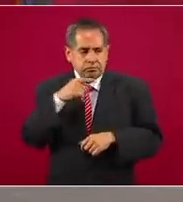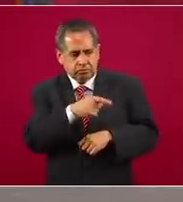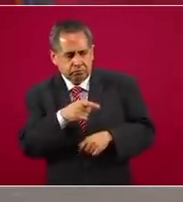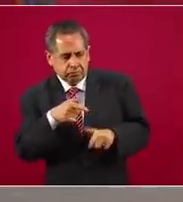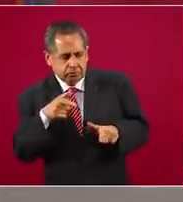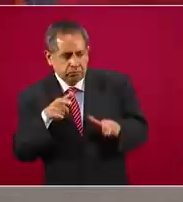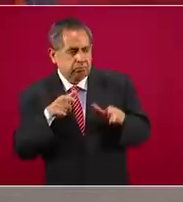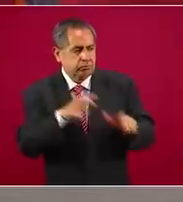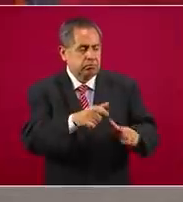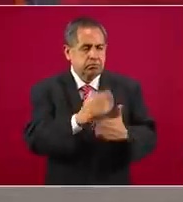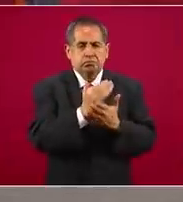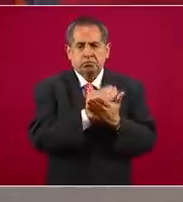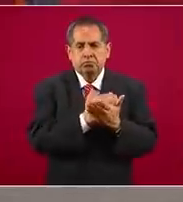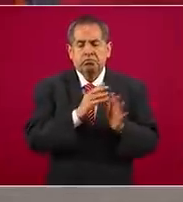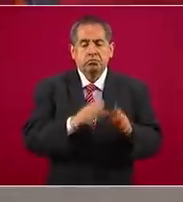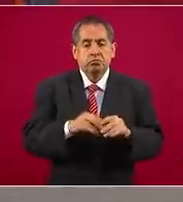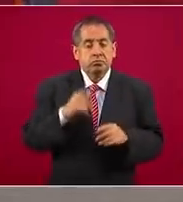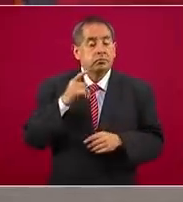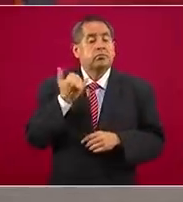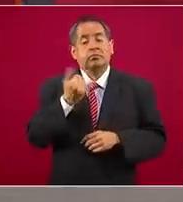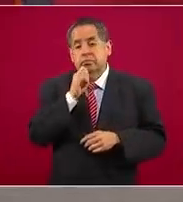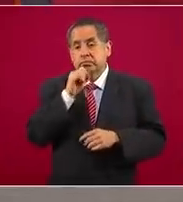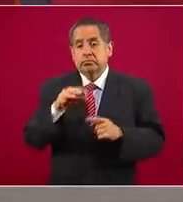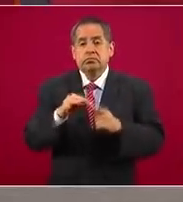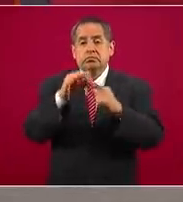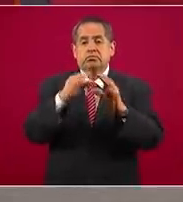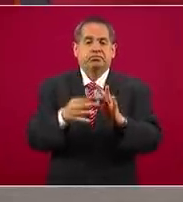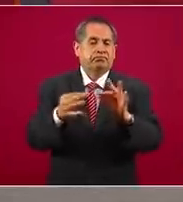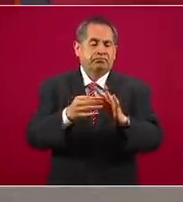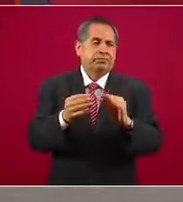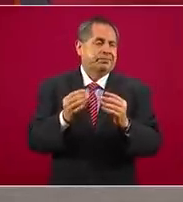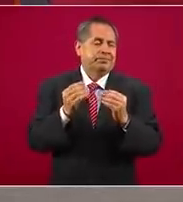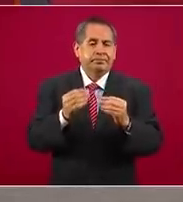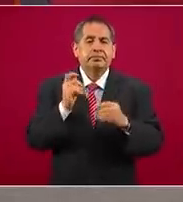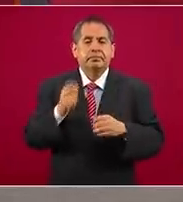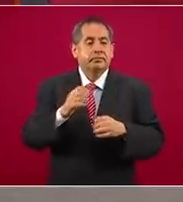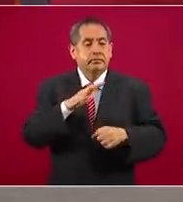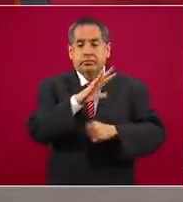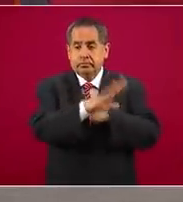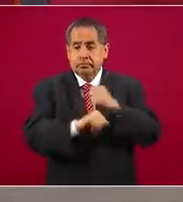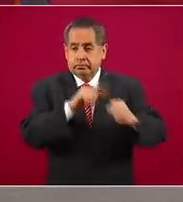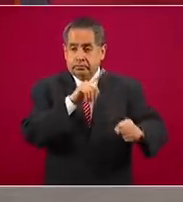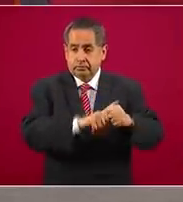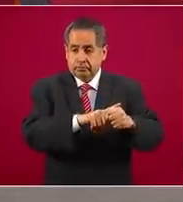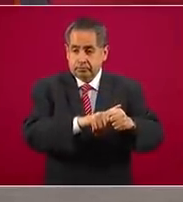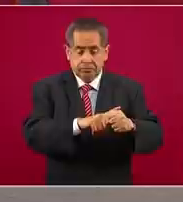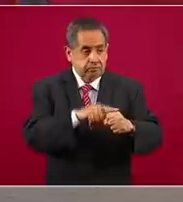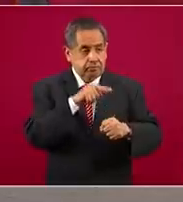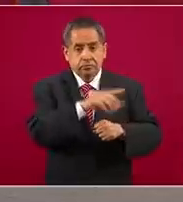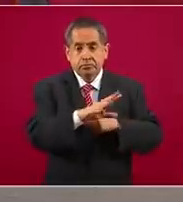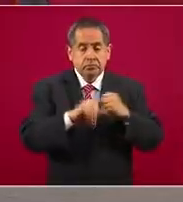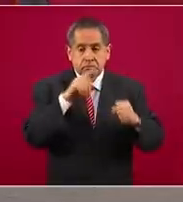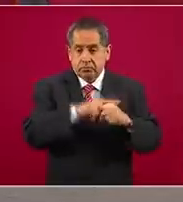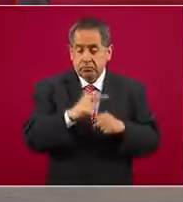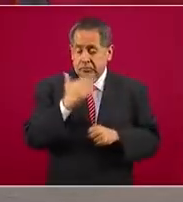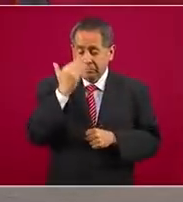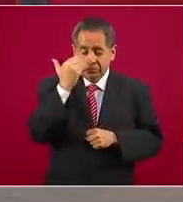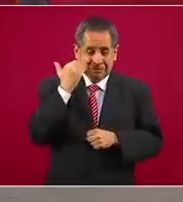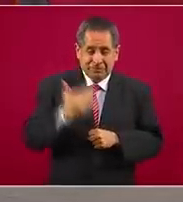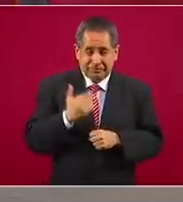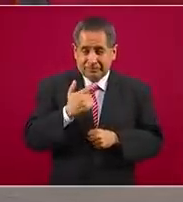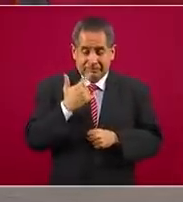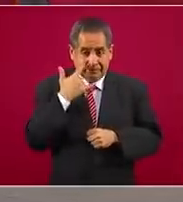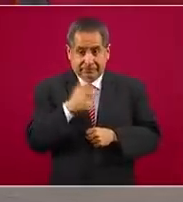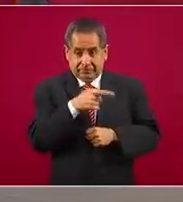Y resalto aquí también la gran cantidad de animales exóticos en peligro de extinción que se han